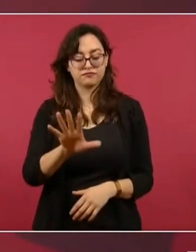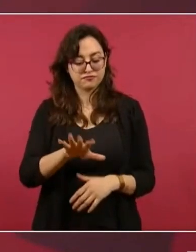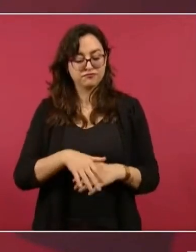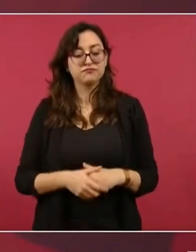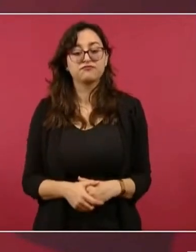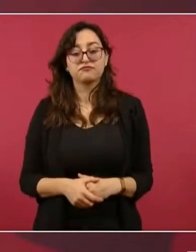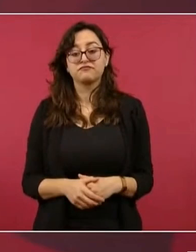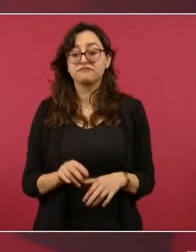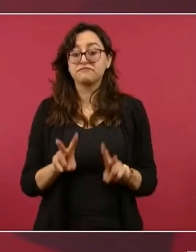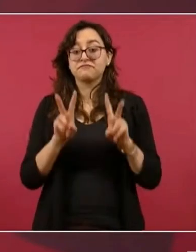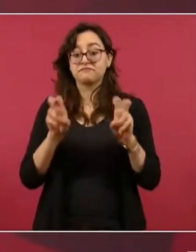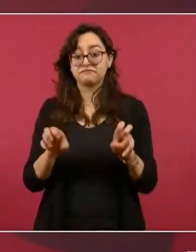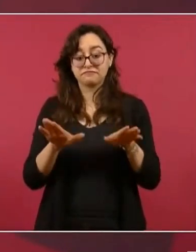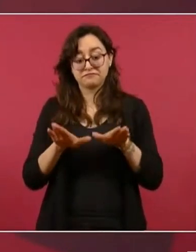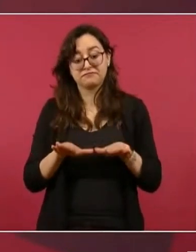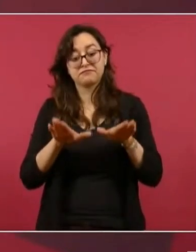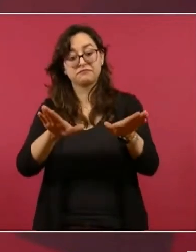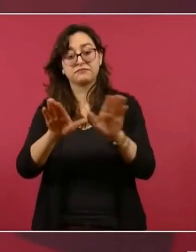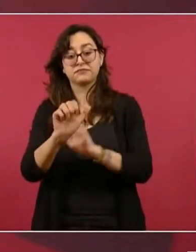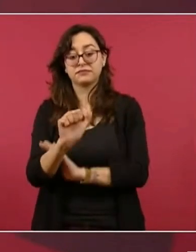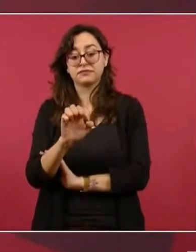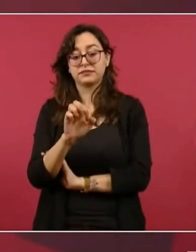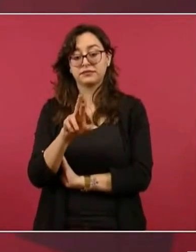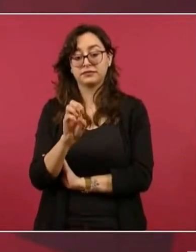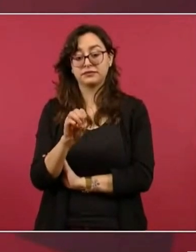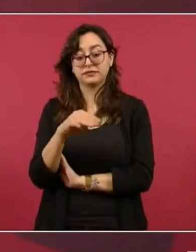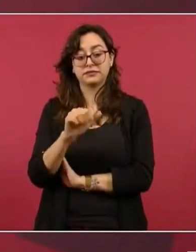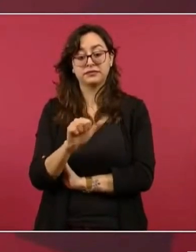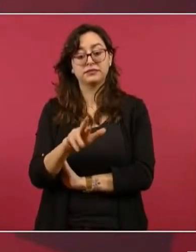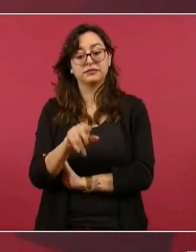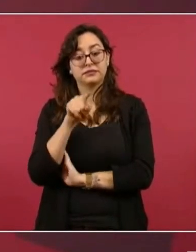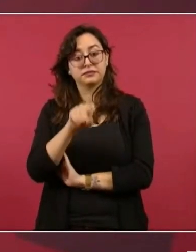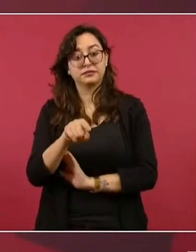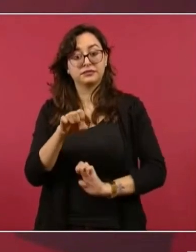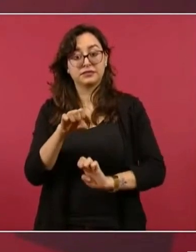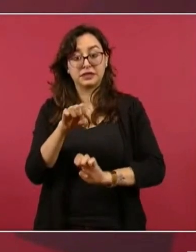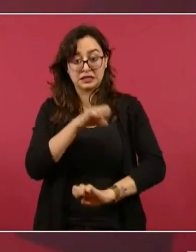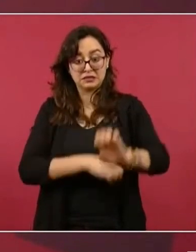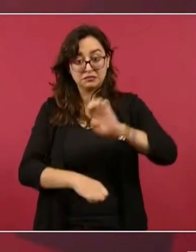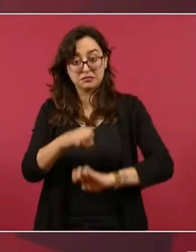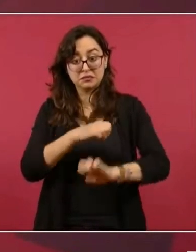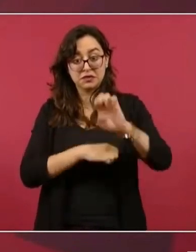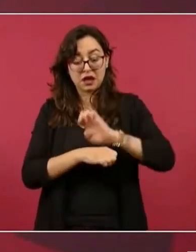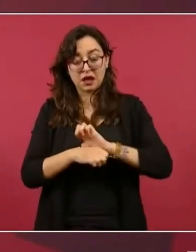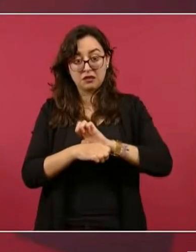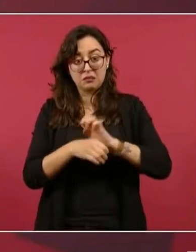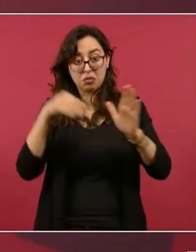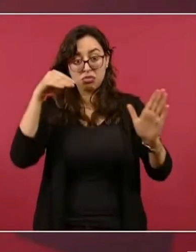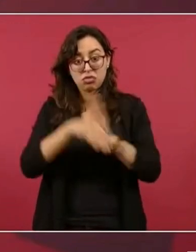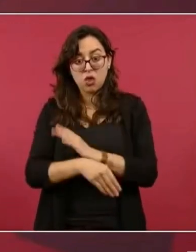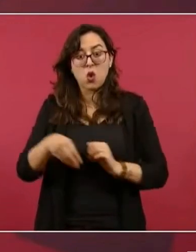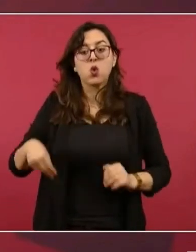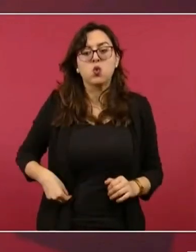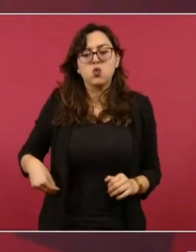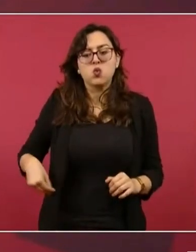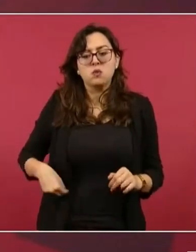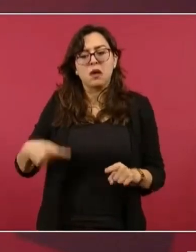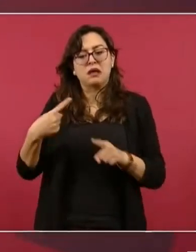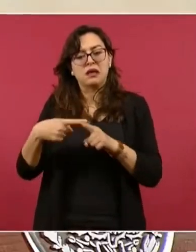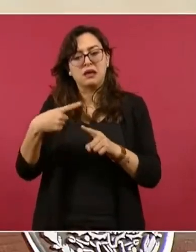fue una empresa mal administrada,